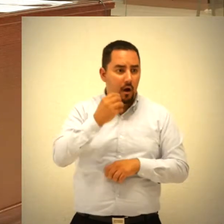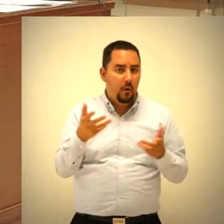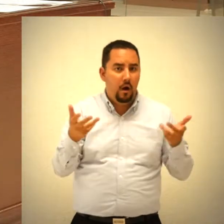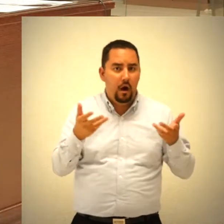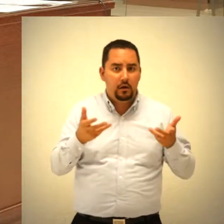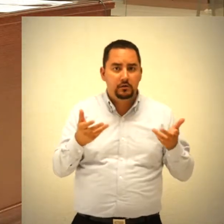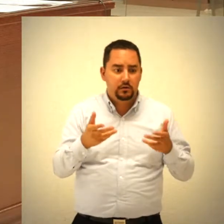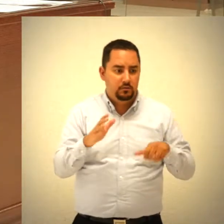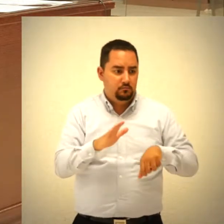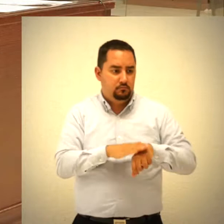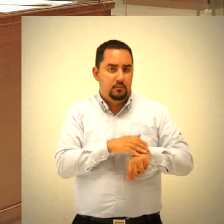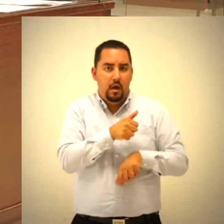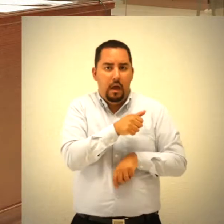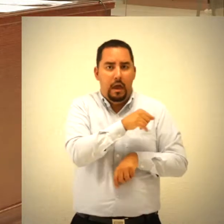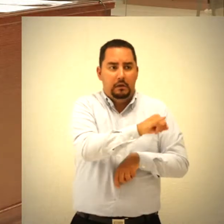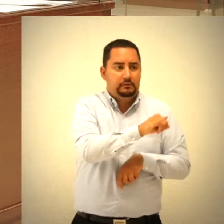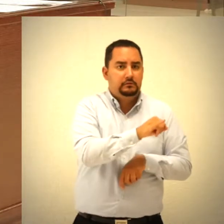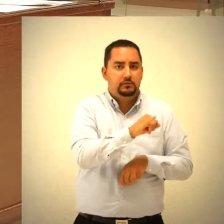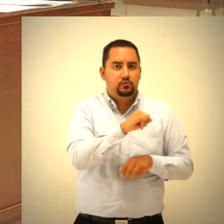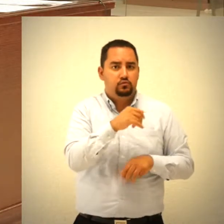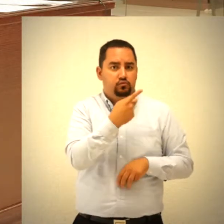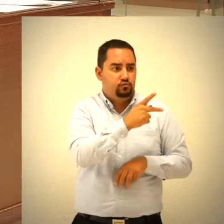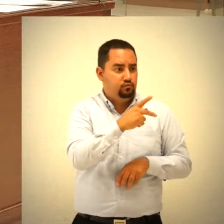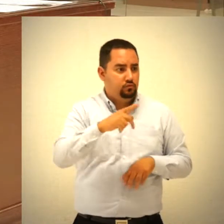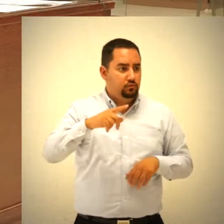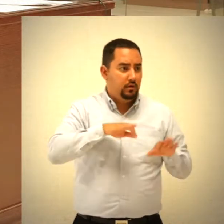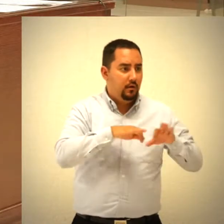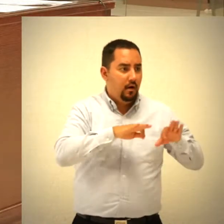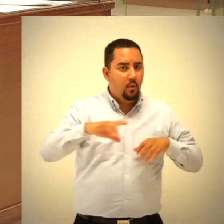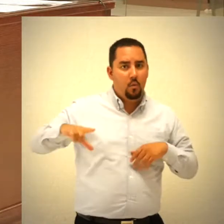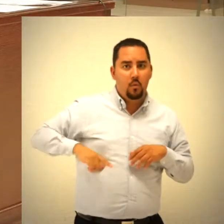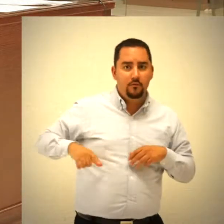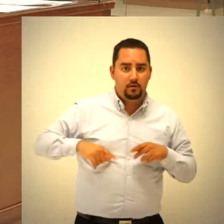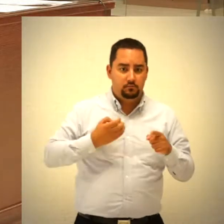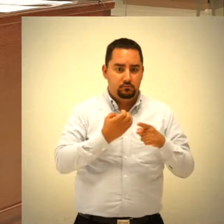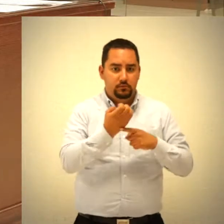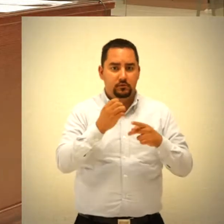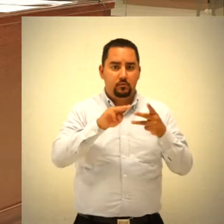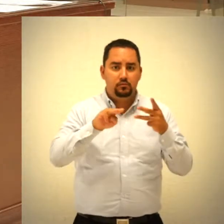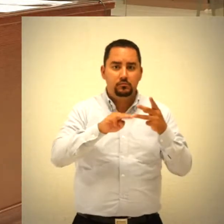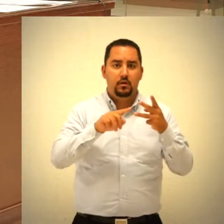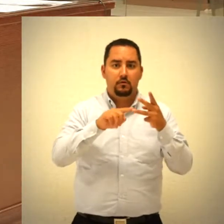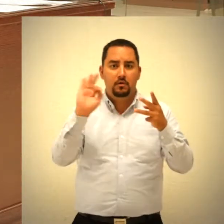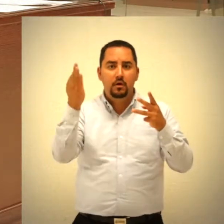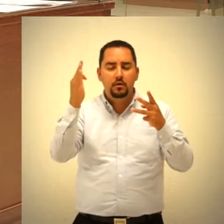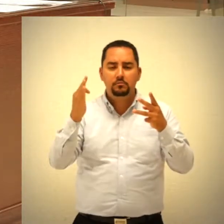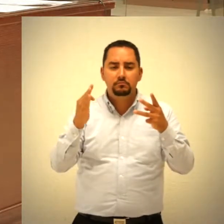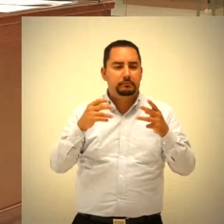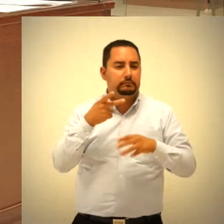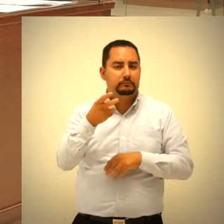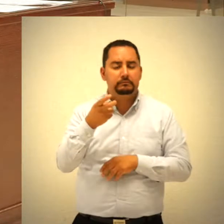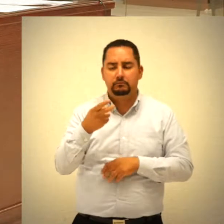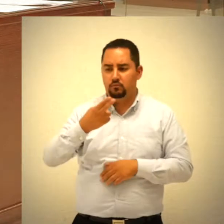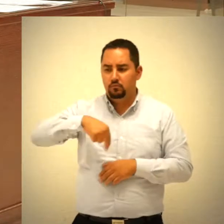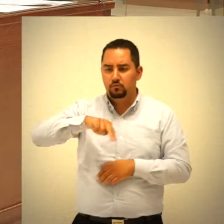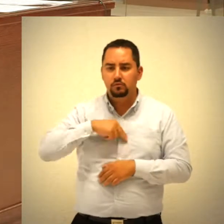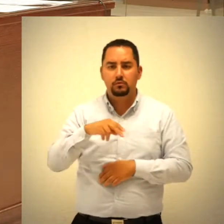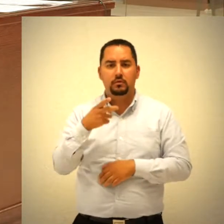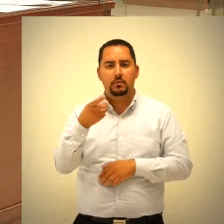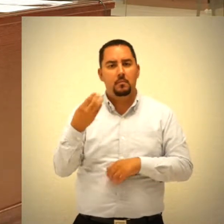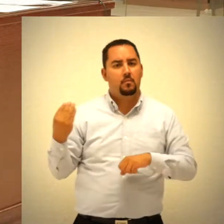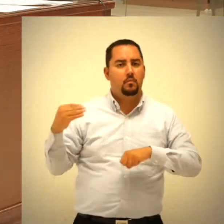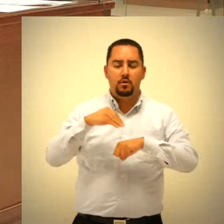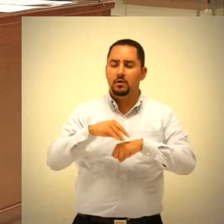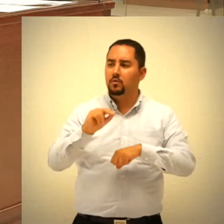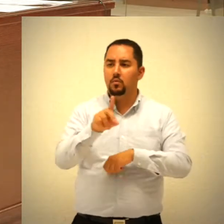deben efectuar en los tres órdenes de gobierno. Por tanto, se propone este pleno, declaren inexistentes las infracciones objeto